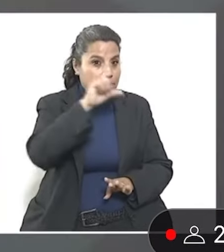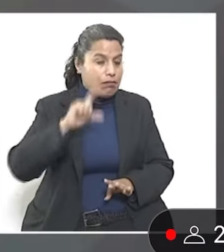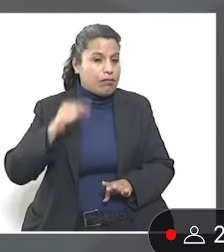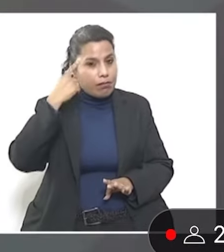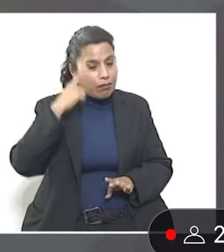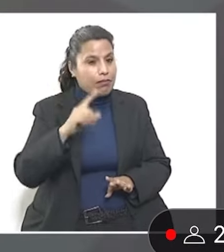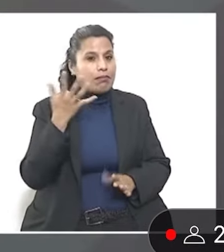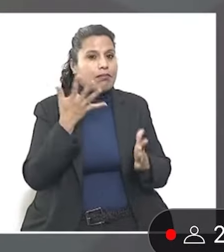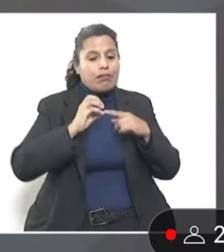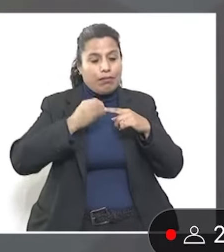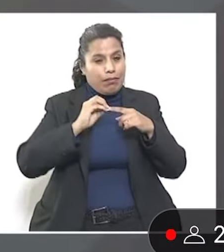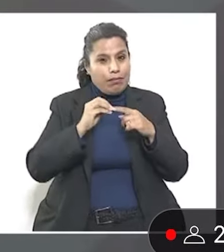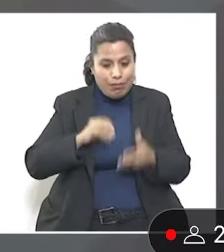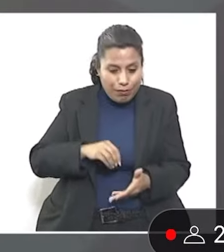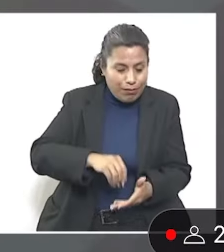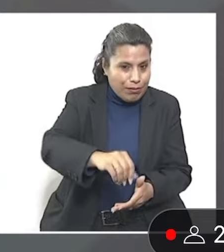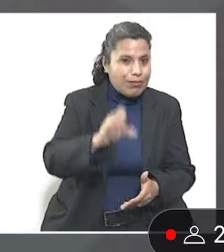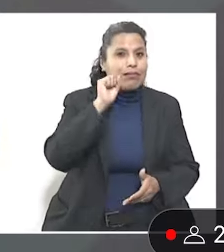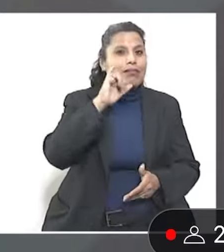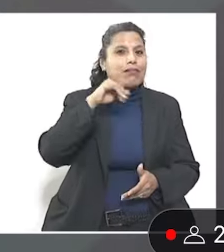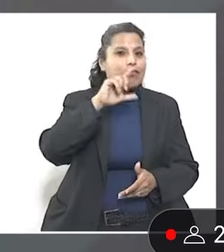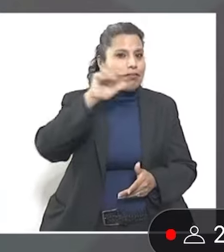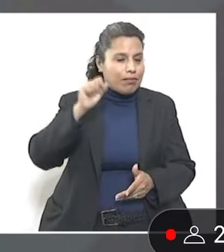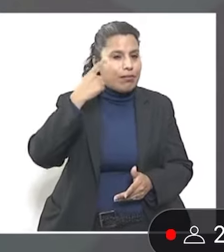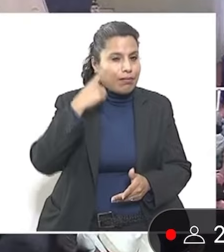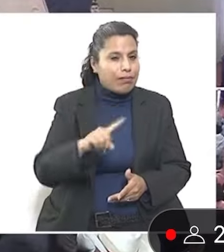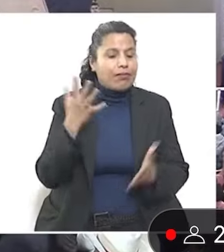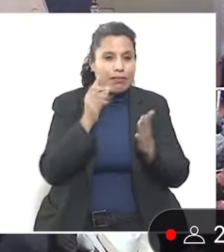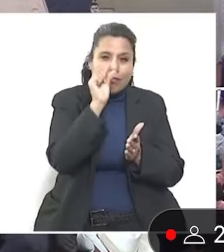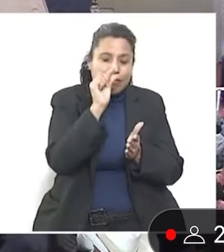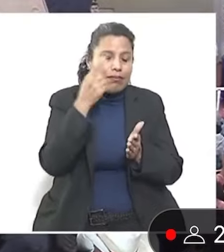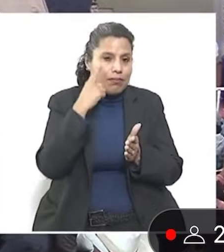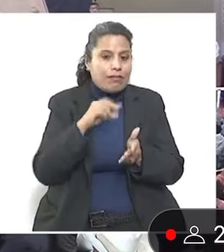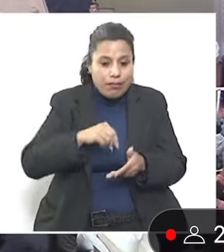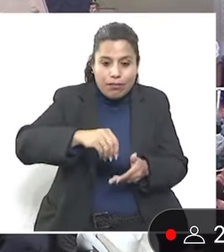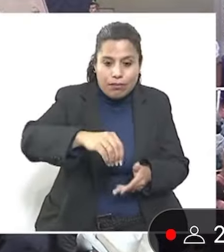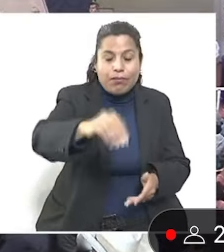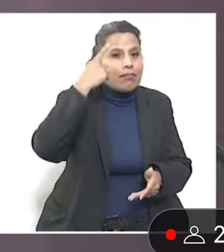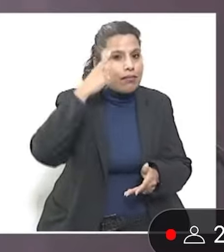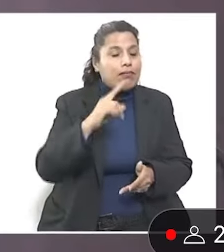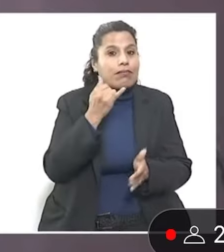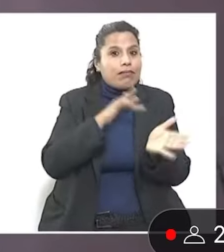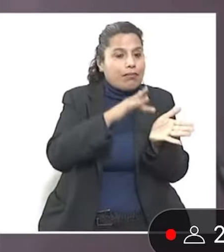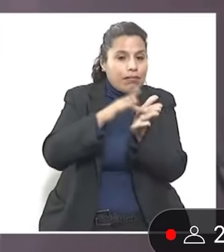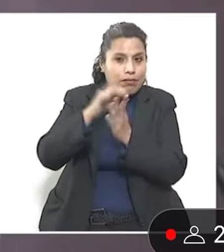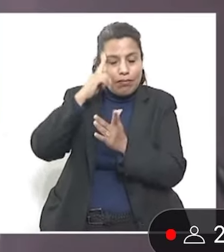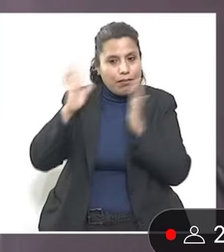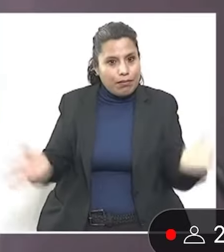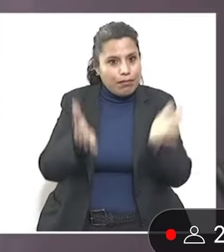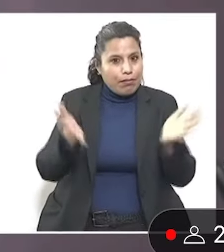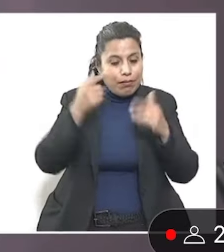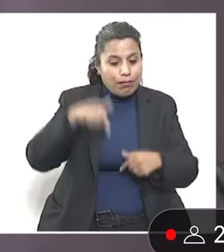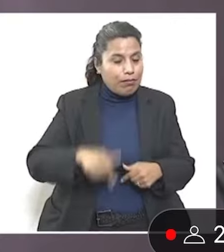semilla para el frijol, para apoyar con semillas a todos los agricultores de frijol aquí en